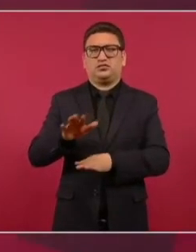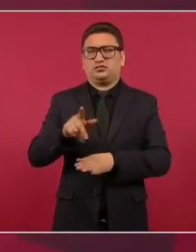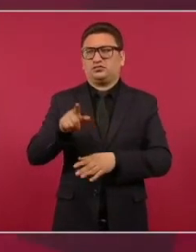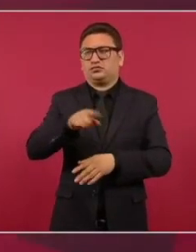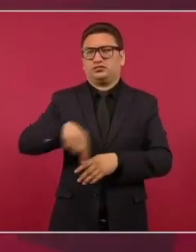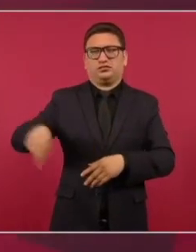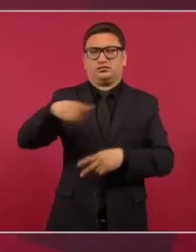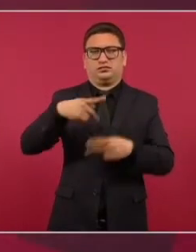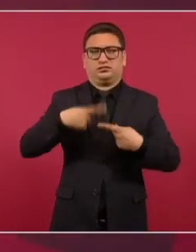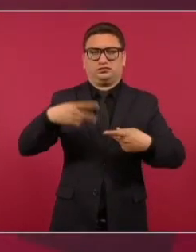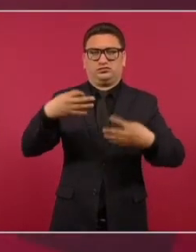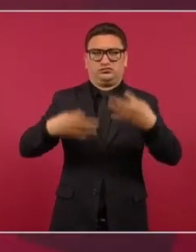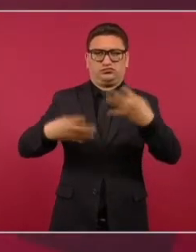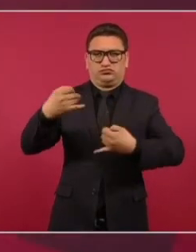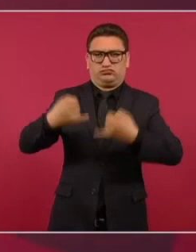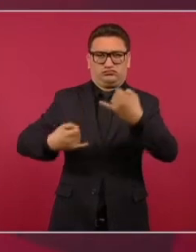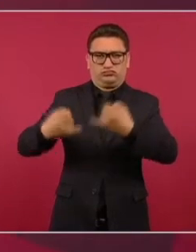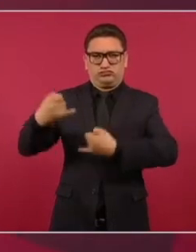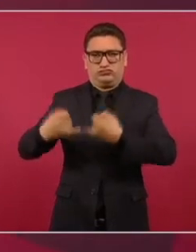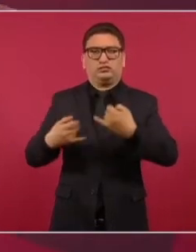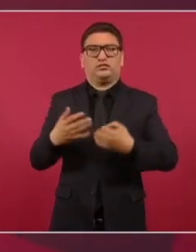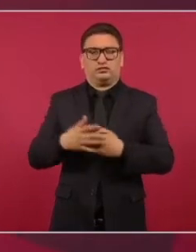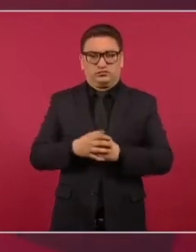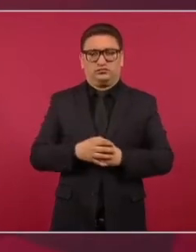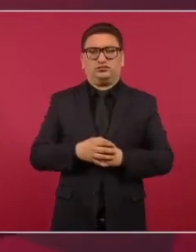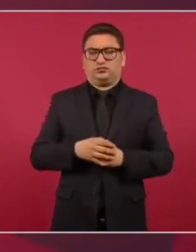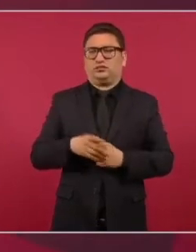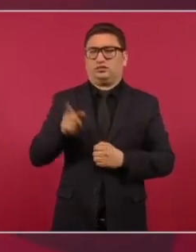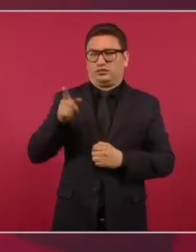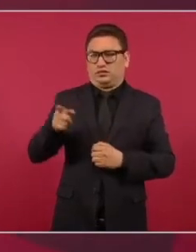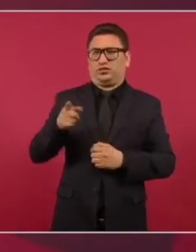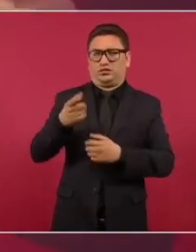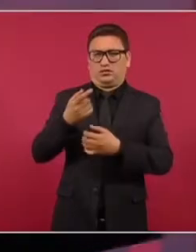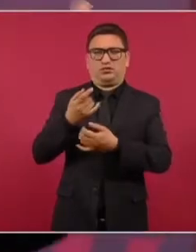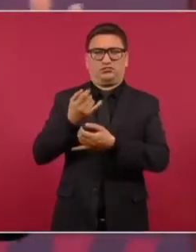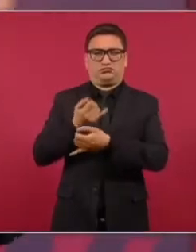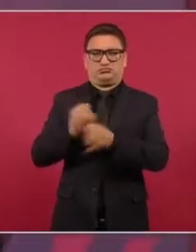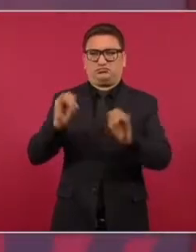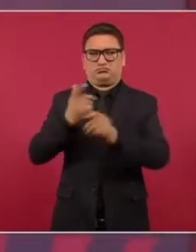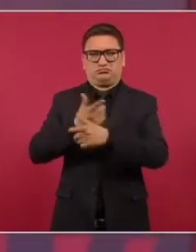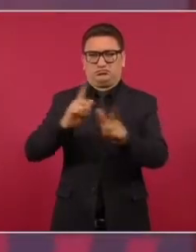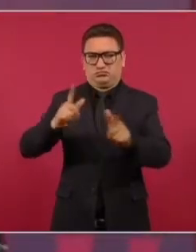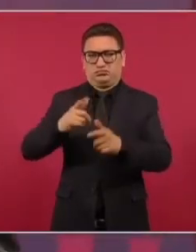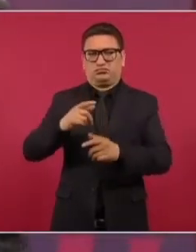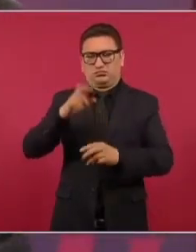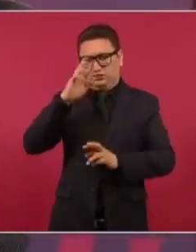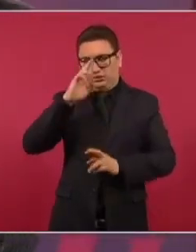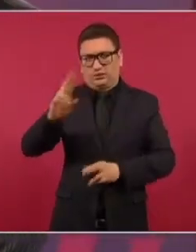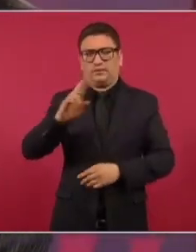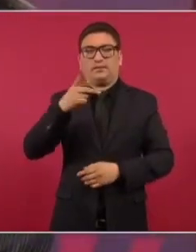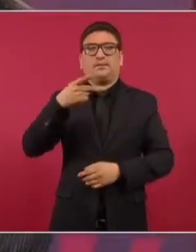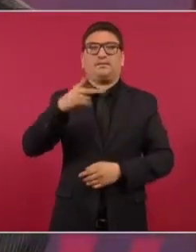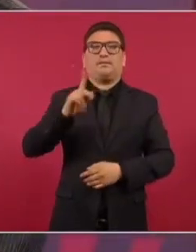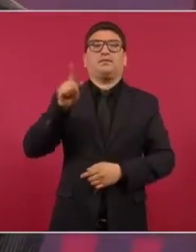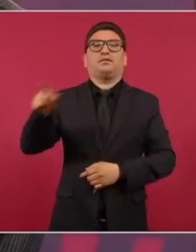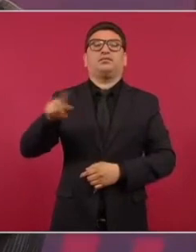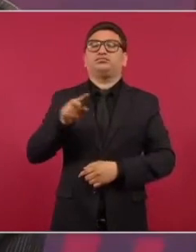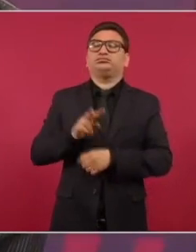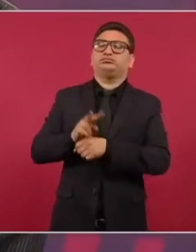jueces, se les respetaba su autonomía, pero vigilaban